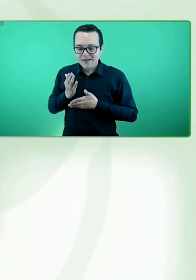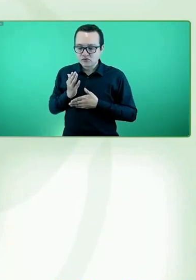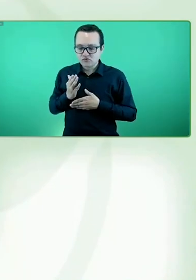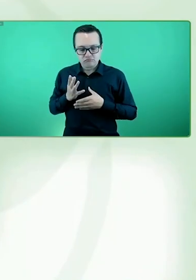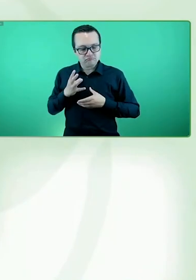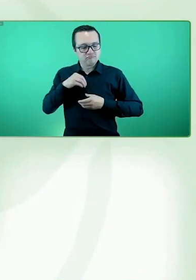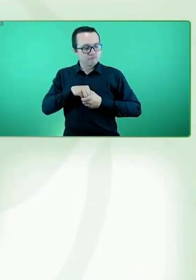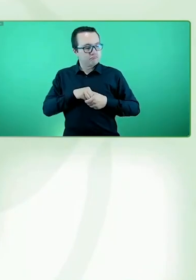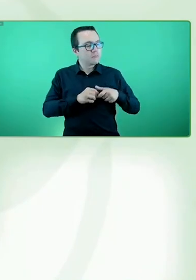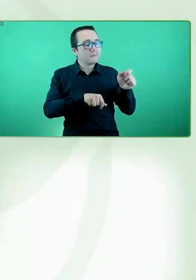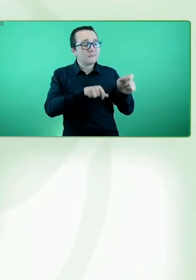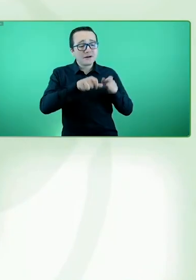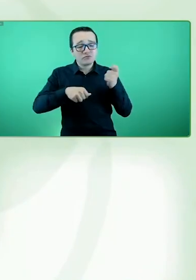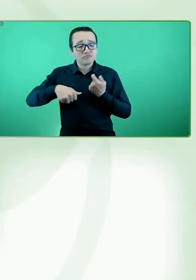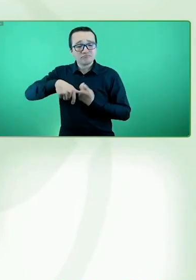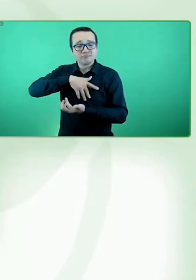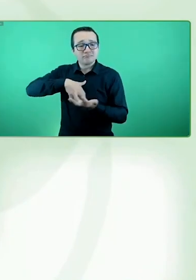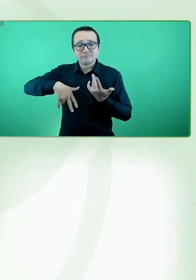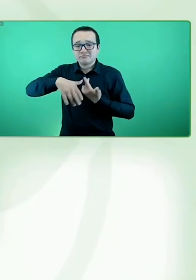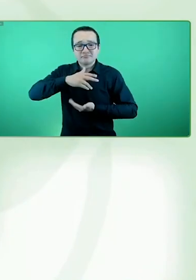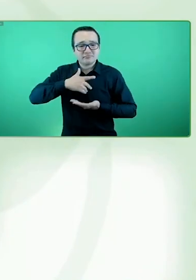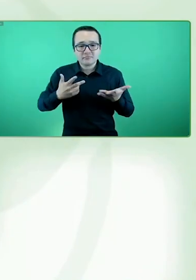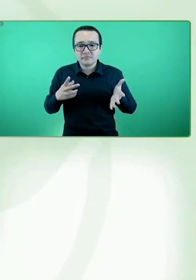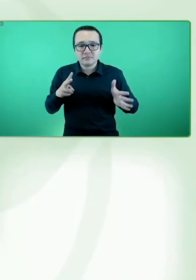tipo de decisiones en cada uno de nuestros países.